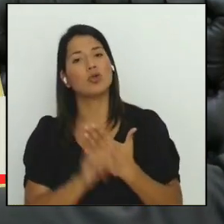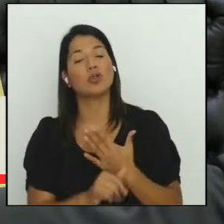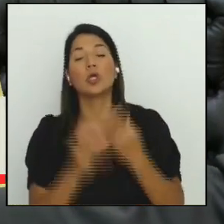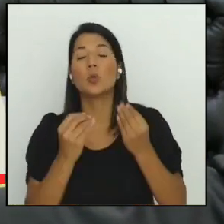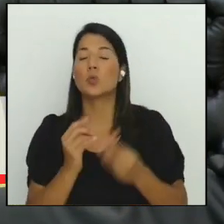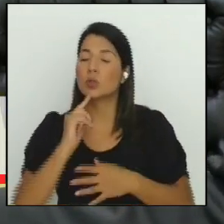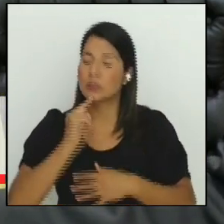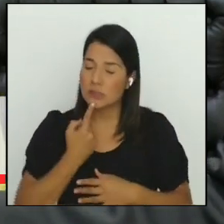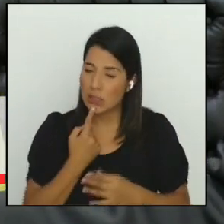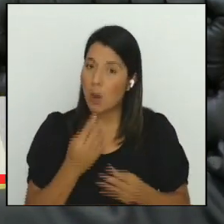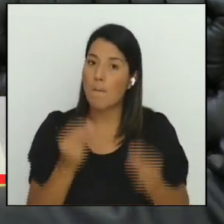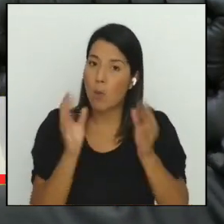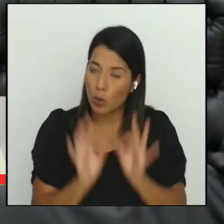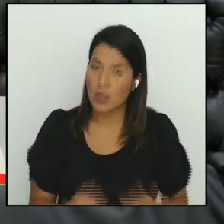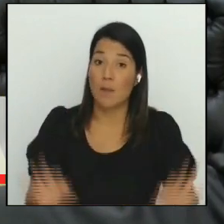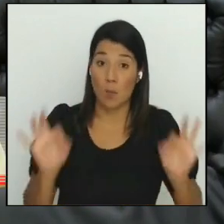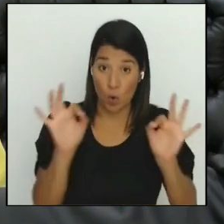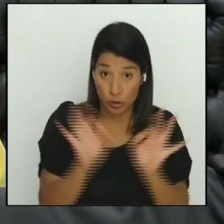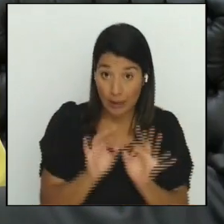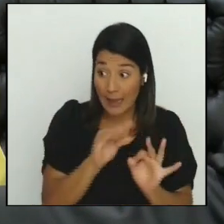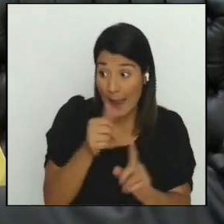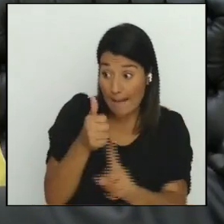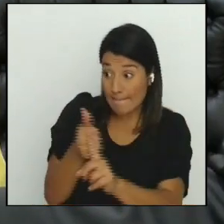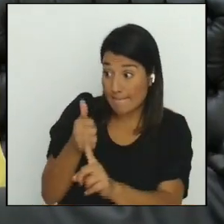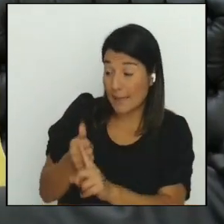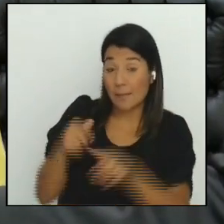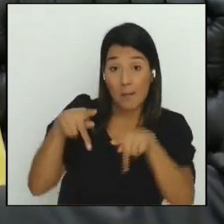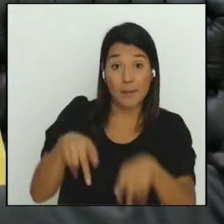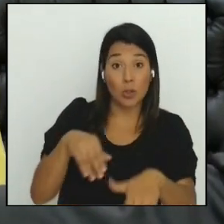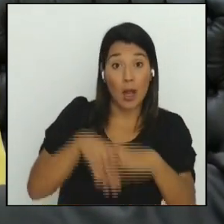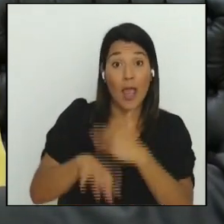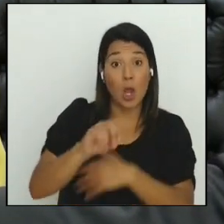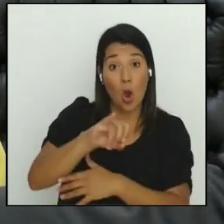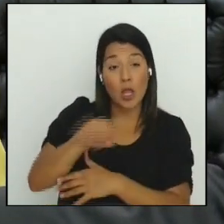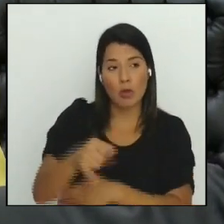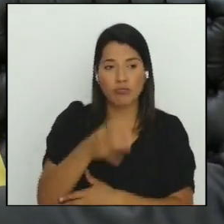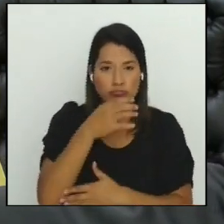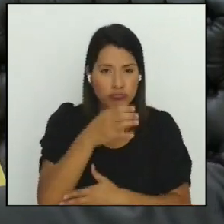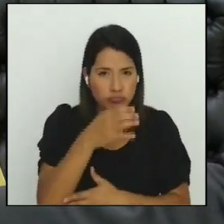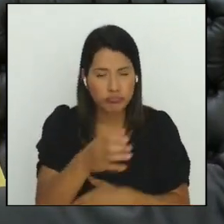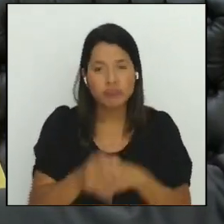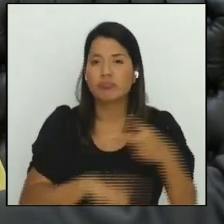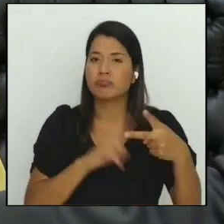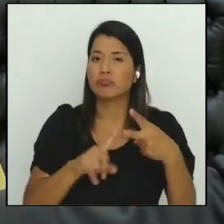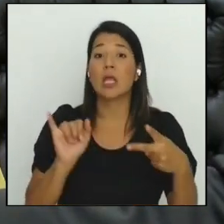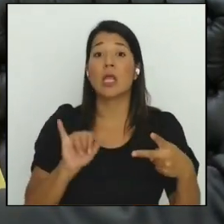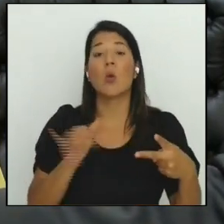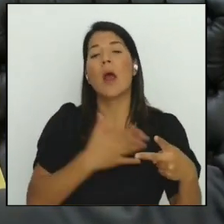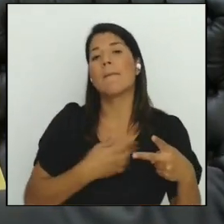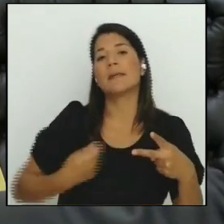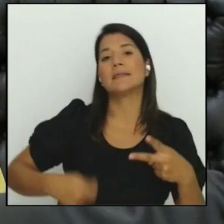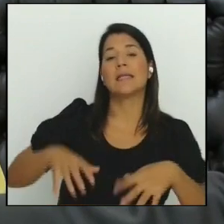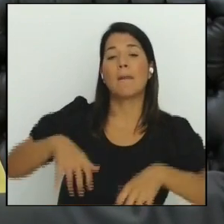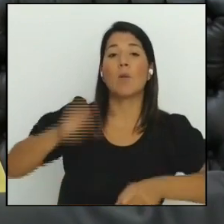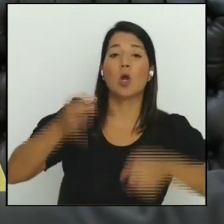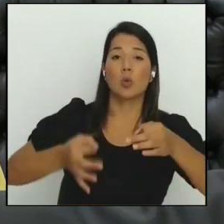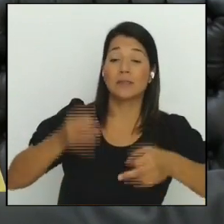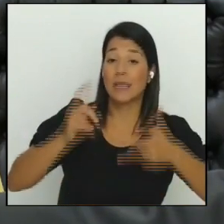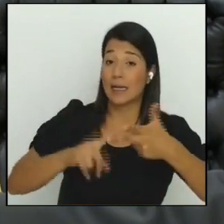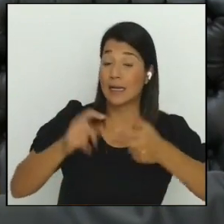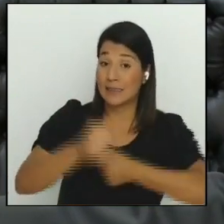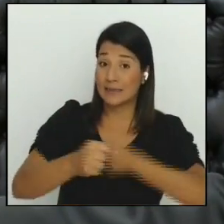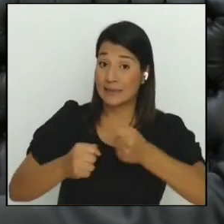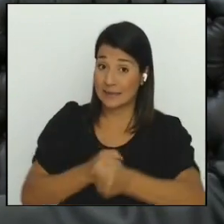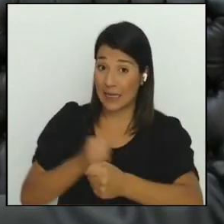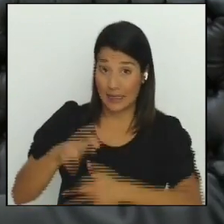los mismos miembros del OIJ como de la propia presidencia del Poder Judicial y la misma sala tercera. De tal manera